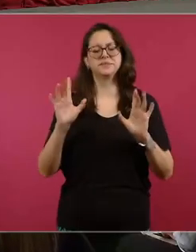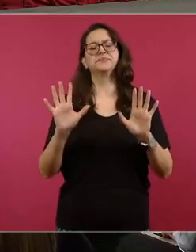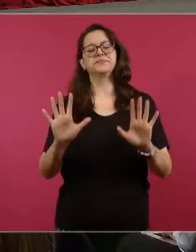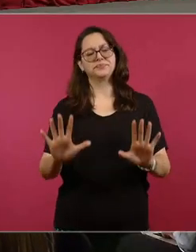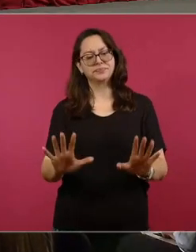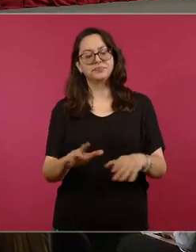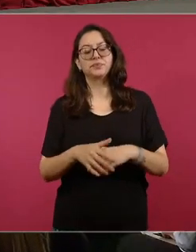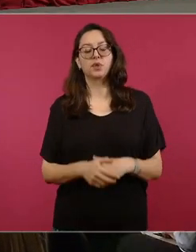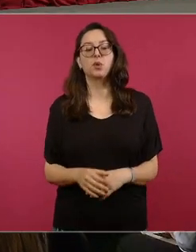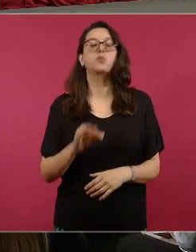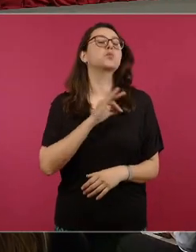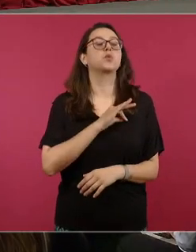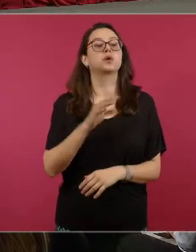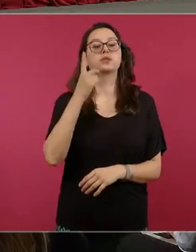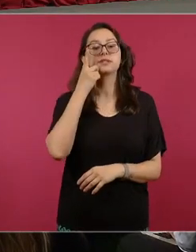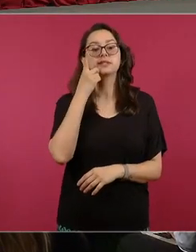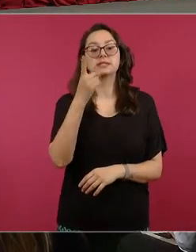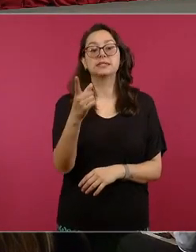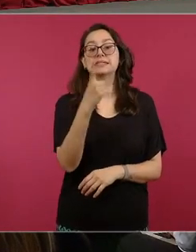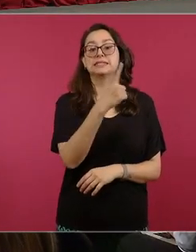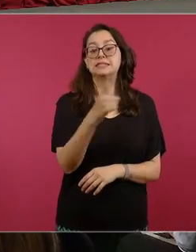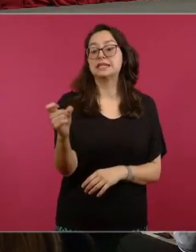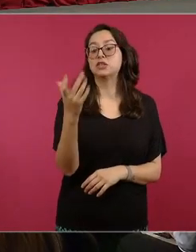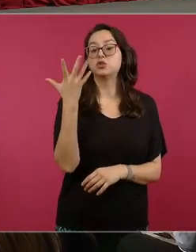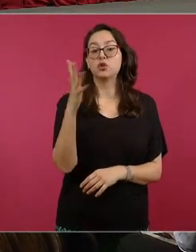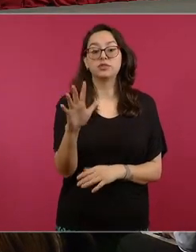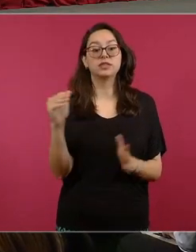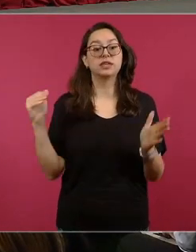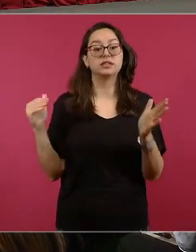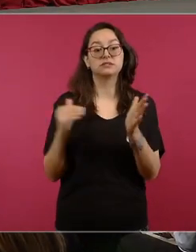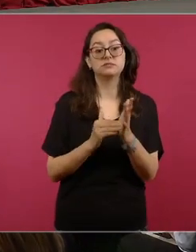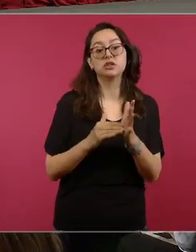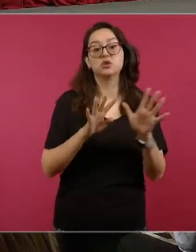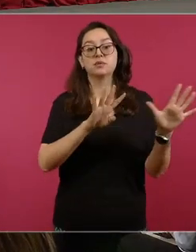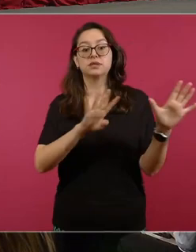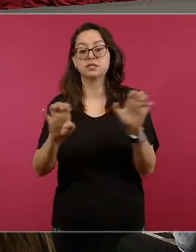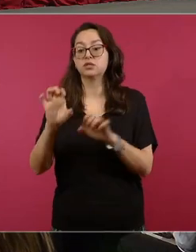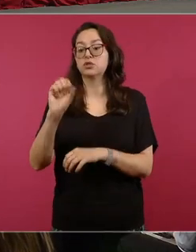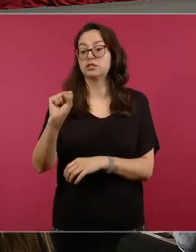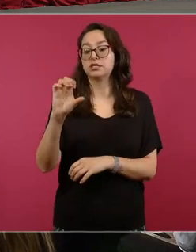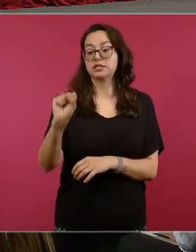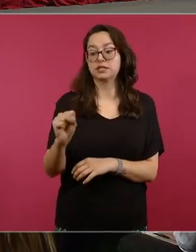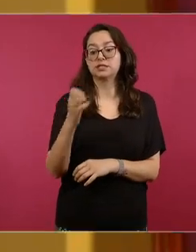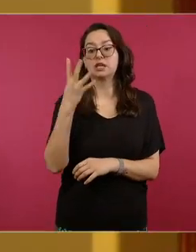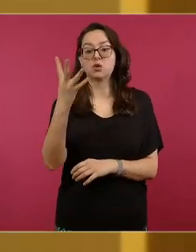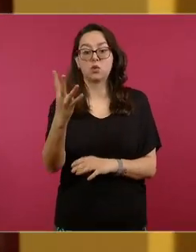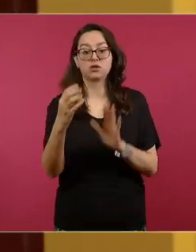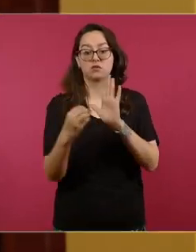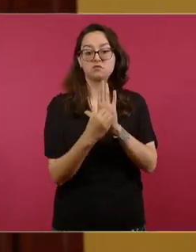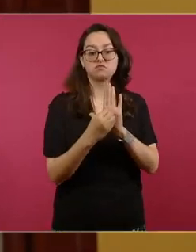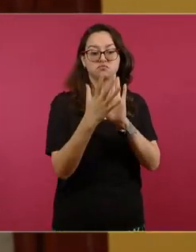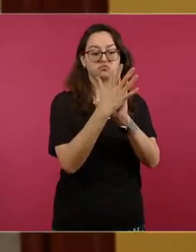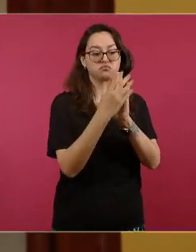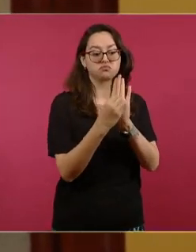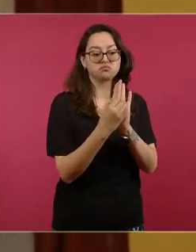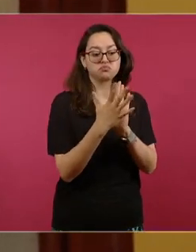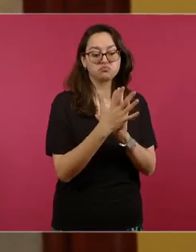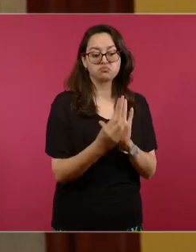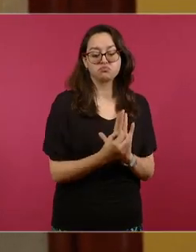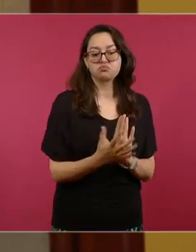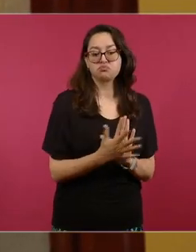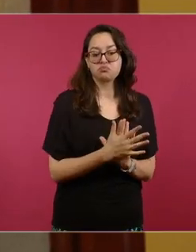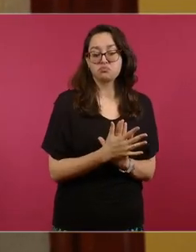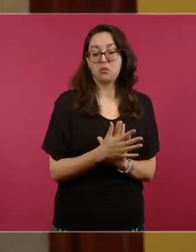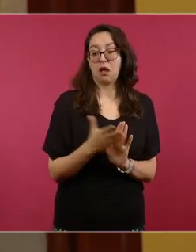que 110 mil 964 es el registro que en agosto se hizo público hubo un registro